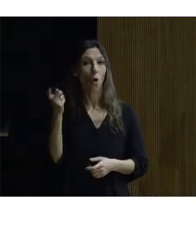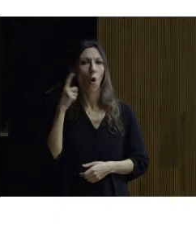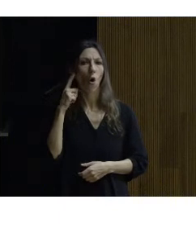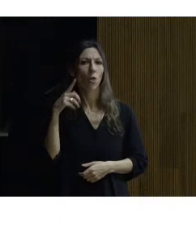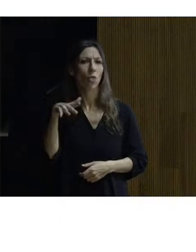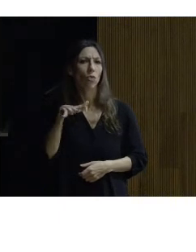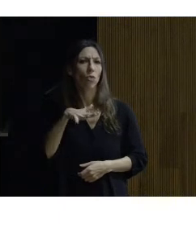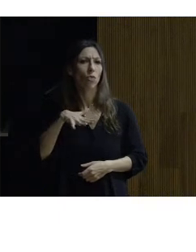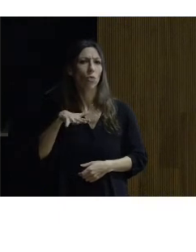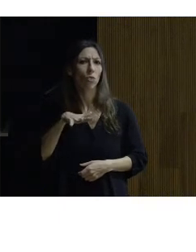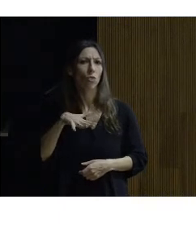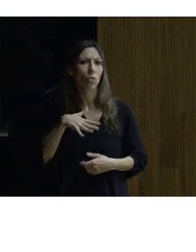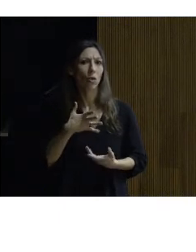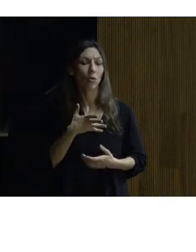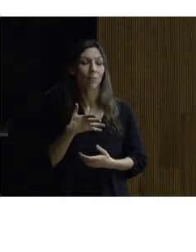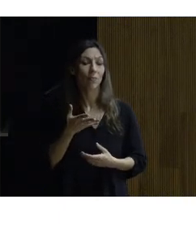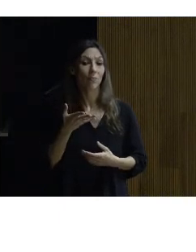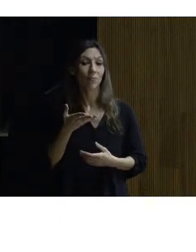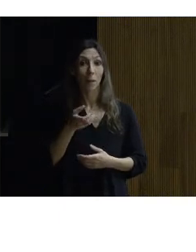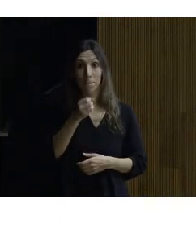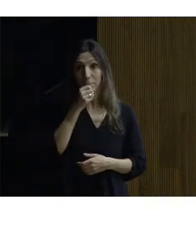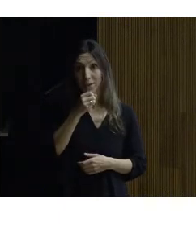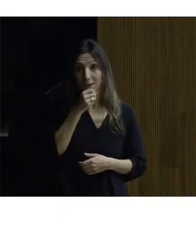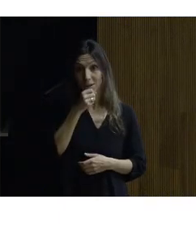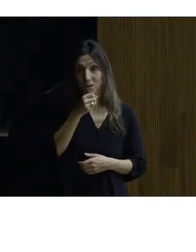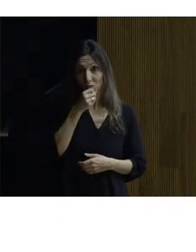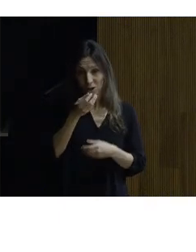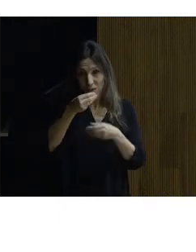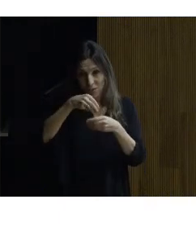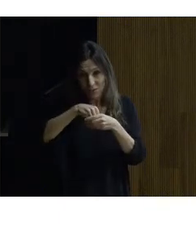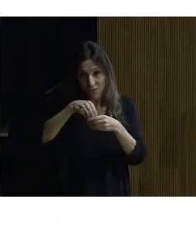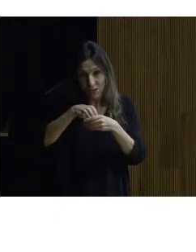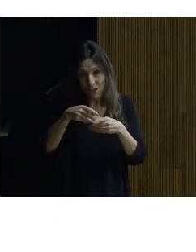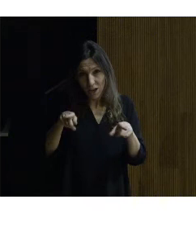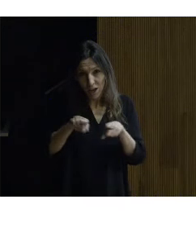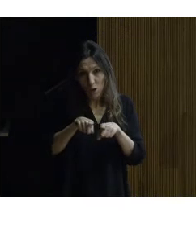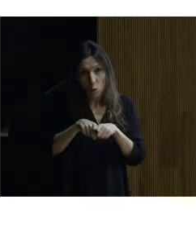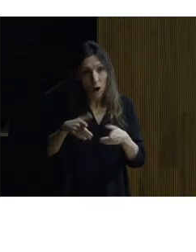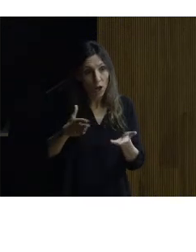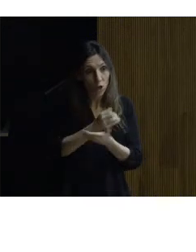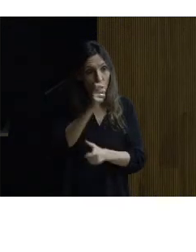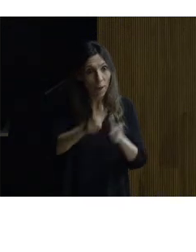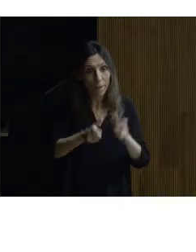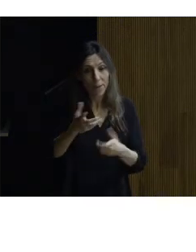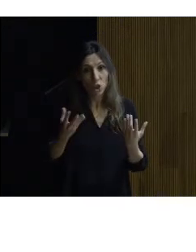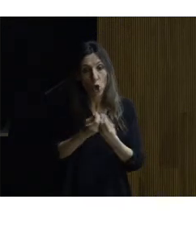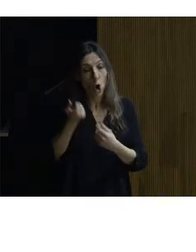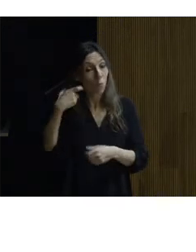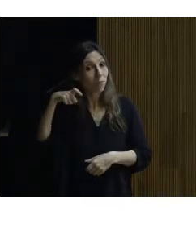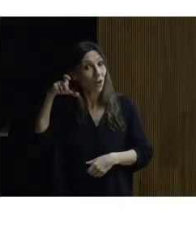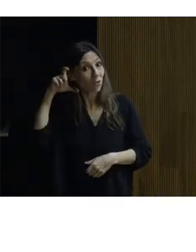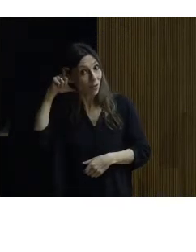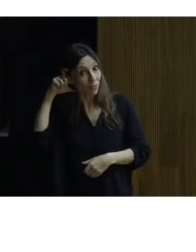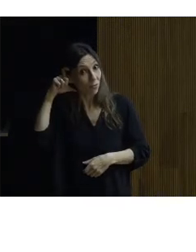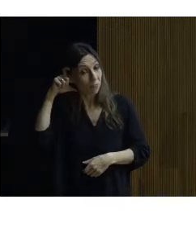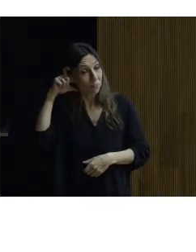momento? en el micrófono en la cápsula del micrófono es como si estuviera todo el mundo con prótesis auditiva con el oído aquí puesto con